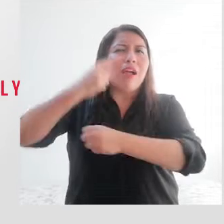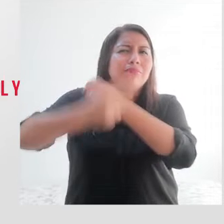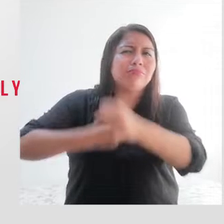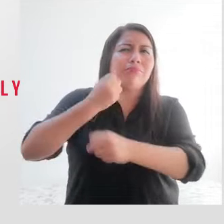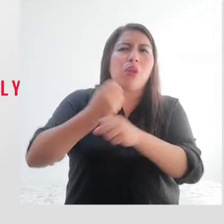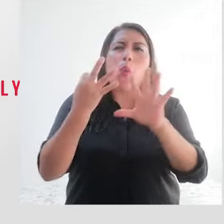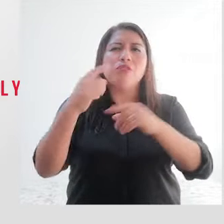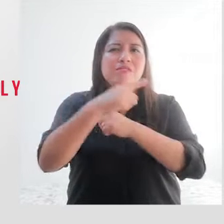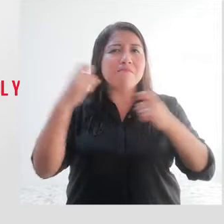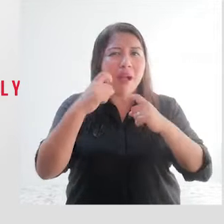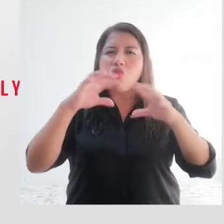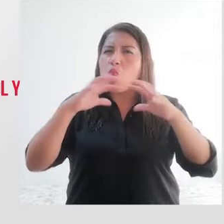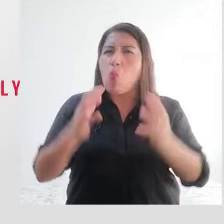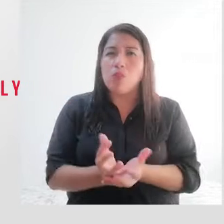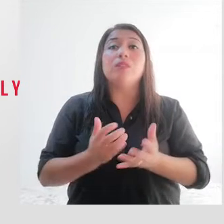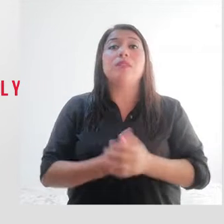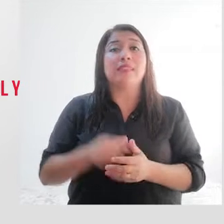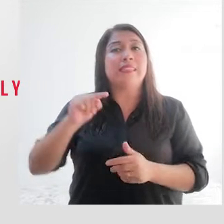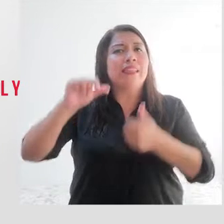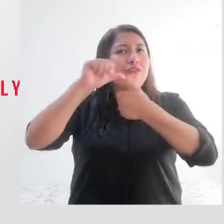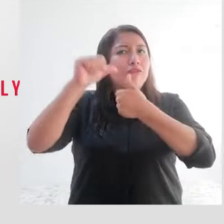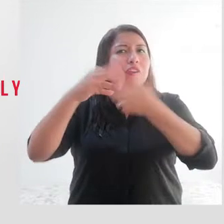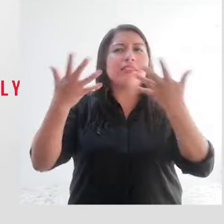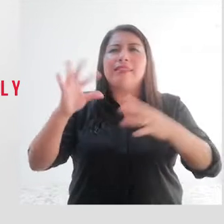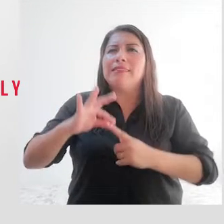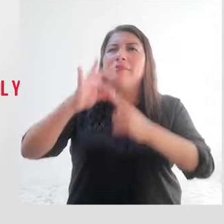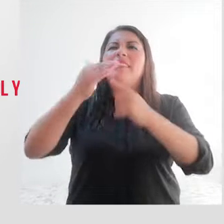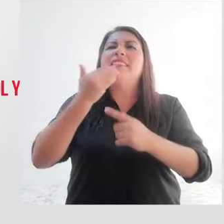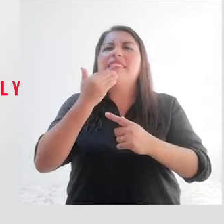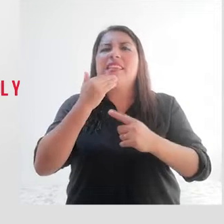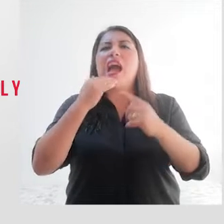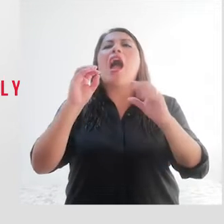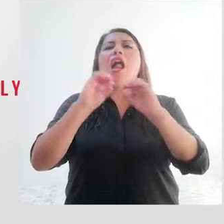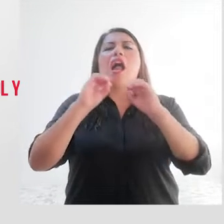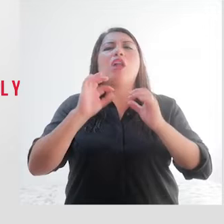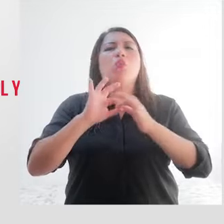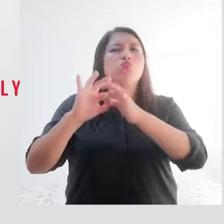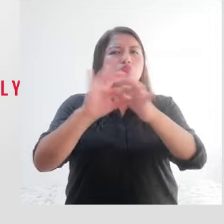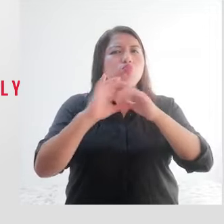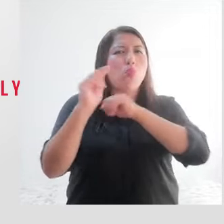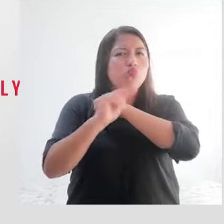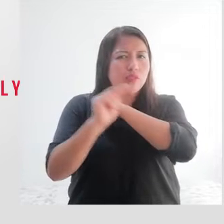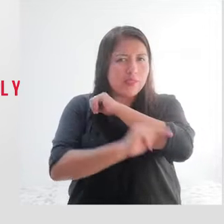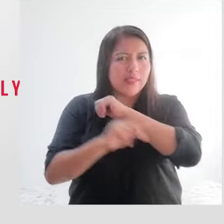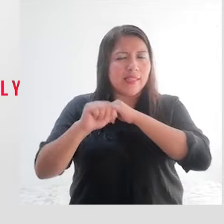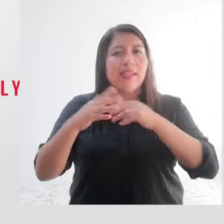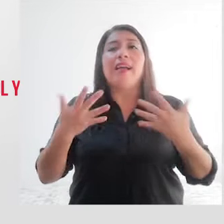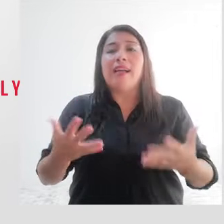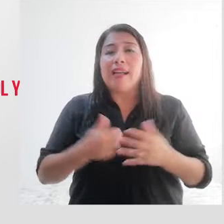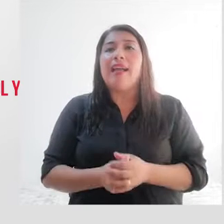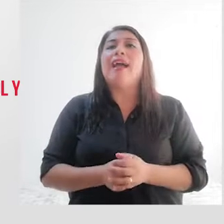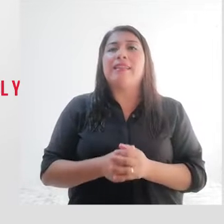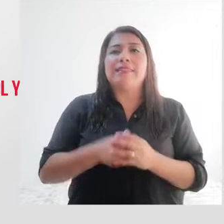marzo en todo el mundo. Esta fecha especial fue formalizada por Naciones Unidas en el año 1975,